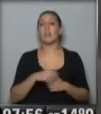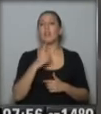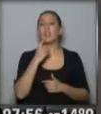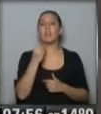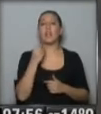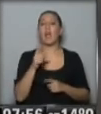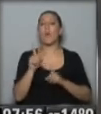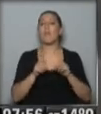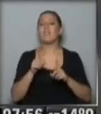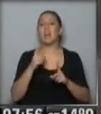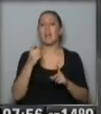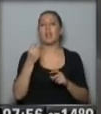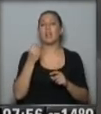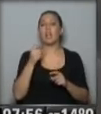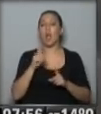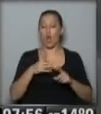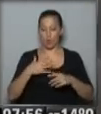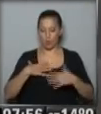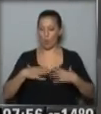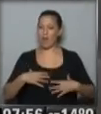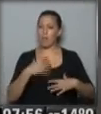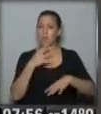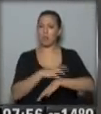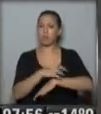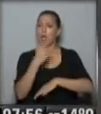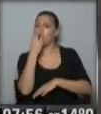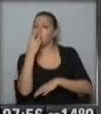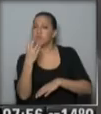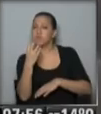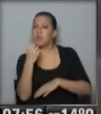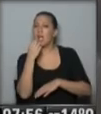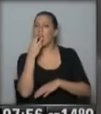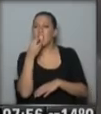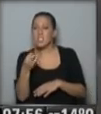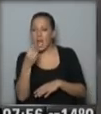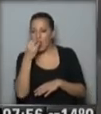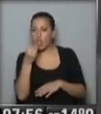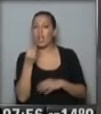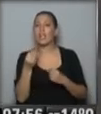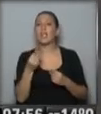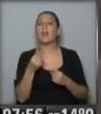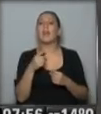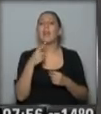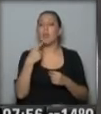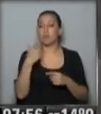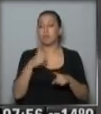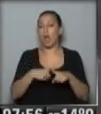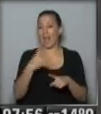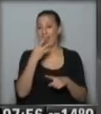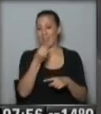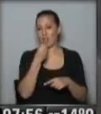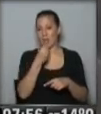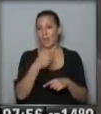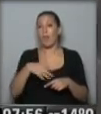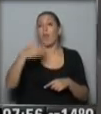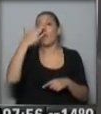que se le hinchó alguna zona del cuerpo? Los labios, los párpados. Esto puede llegar a tener que ver con alergias alimentarias. Y